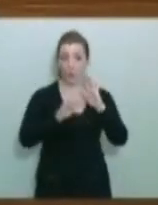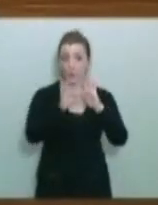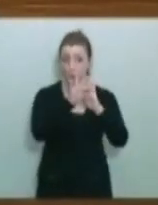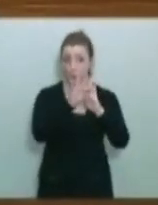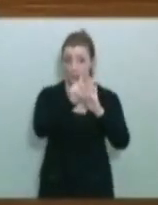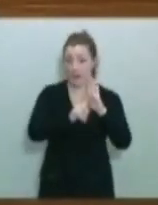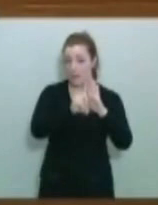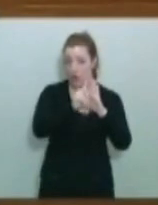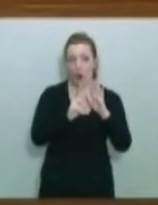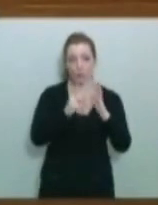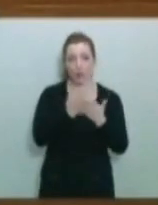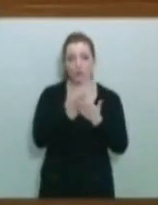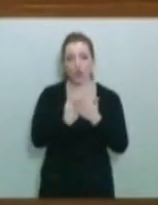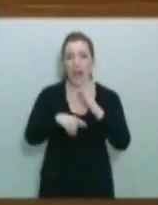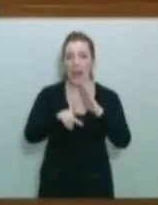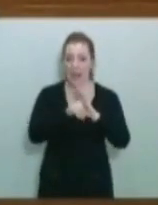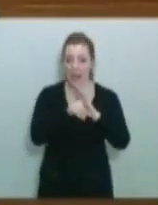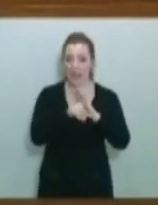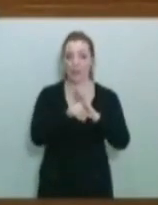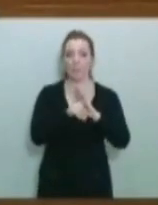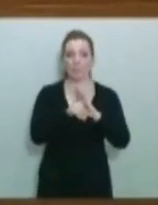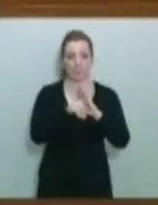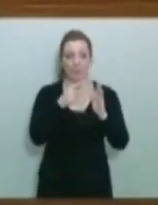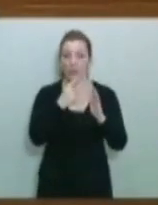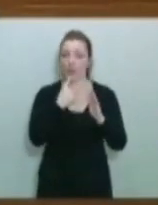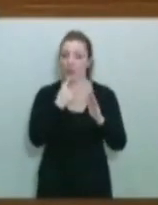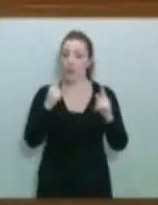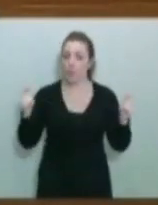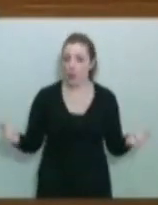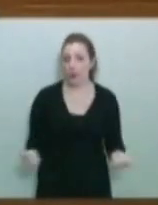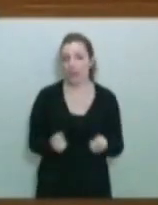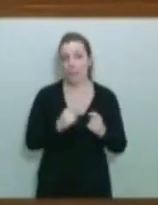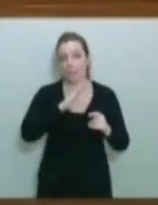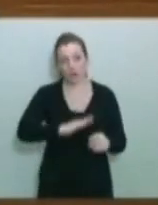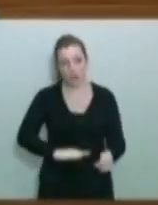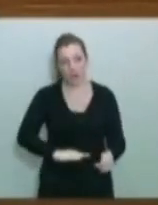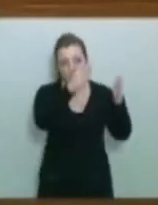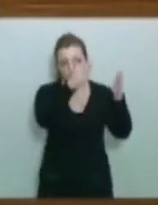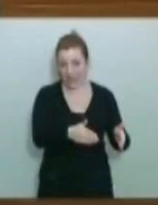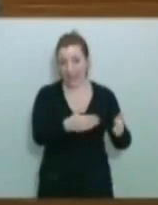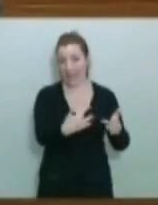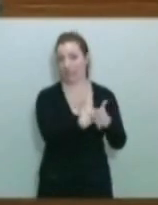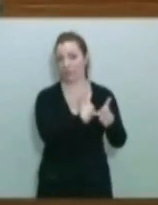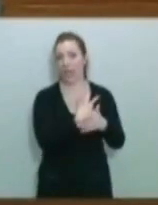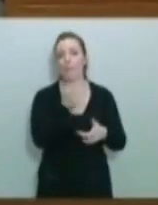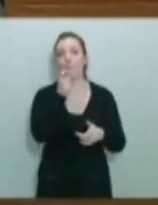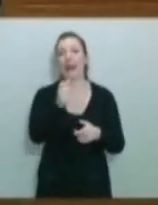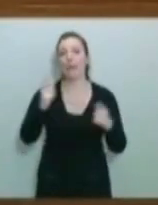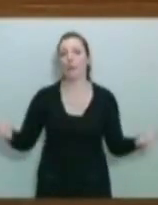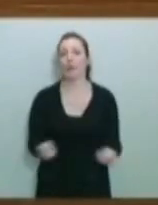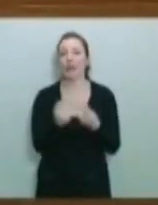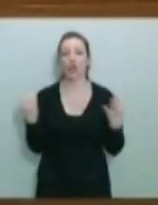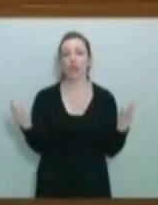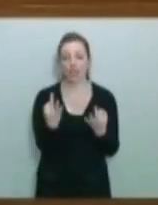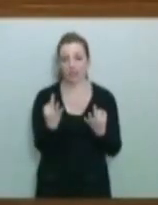proposición de ley, el que se publiquen. Menos mal que usted nos explica lo que significa la palabra publicación. Si no, no teníamos acceso